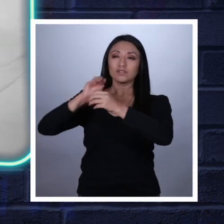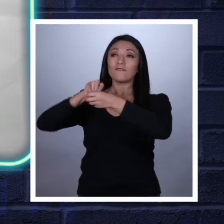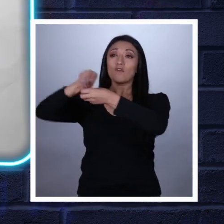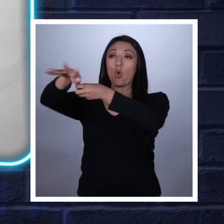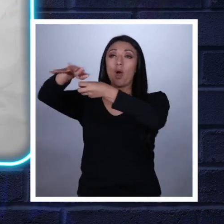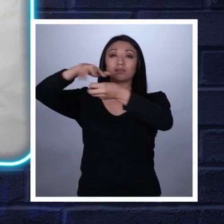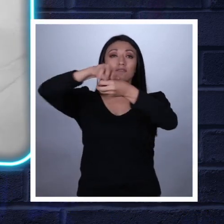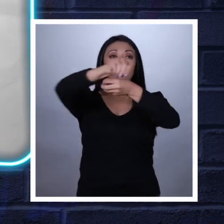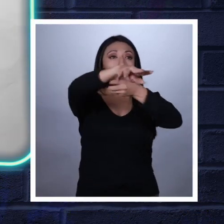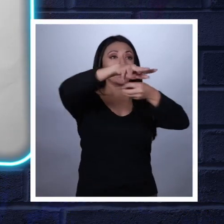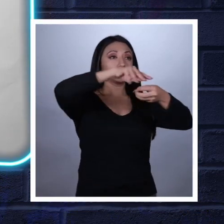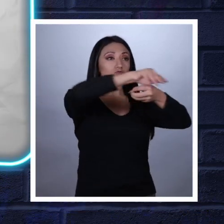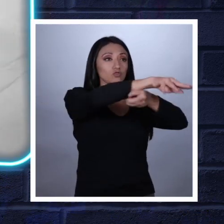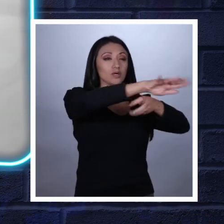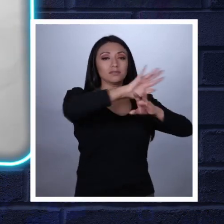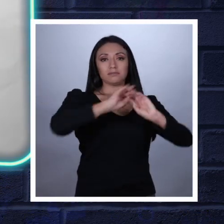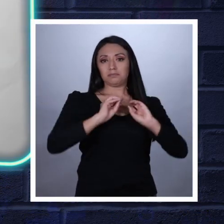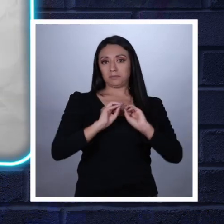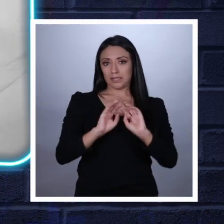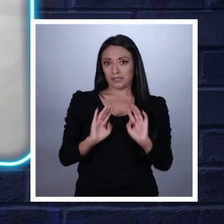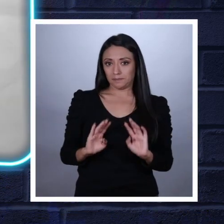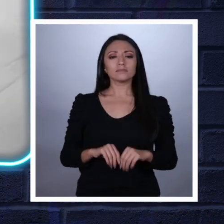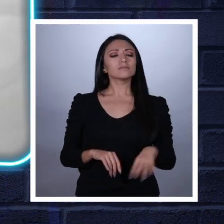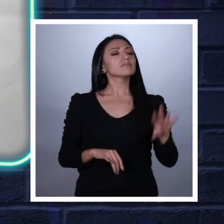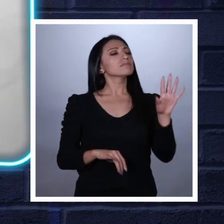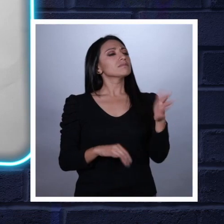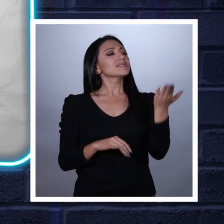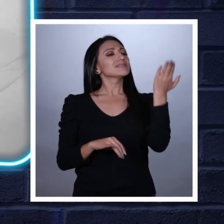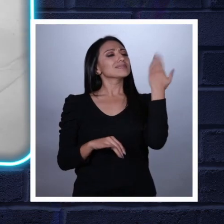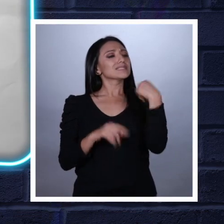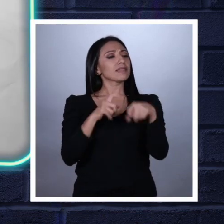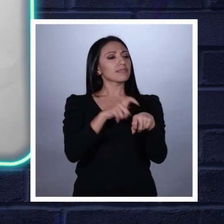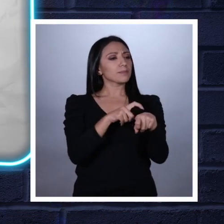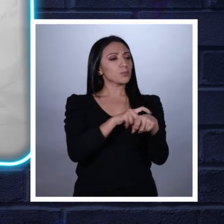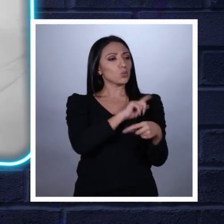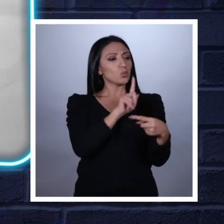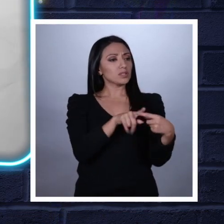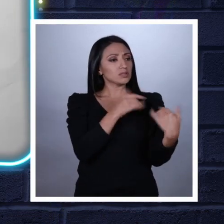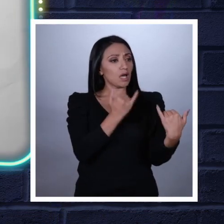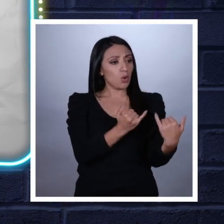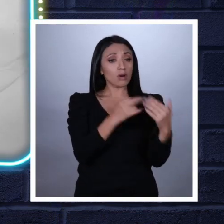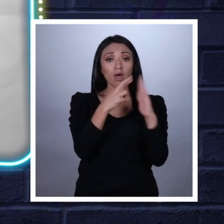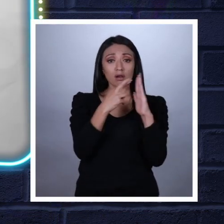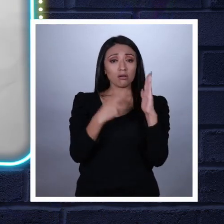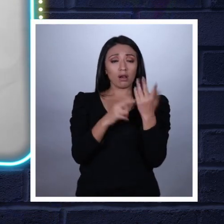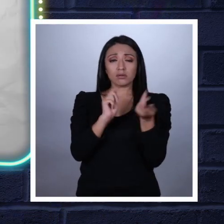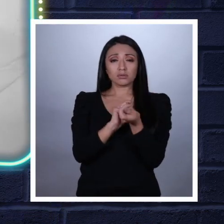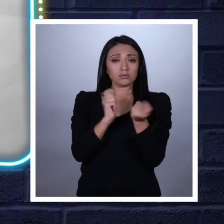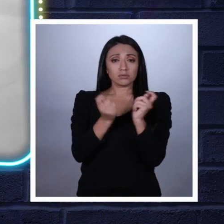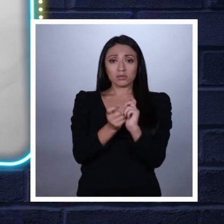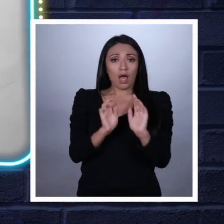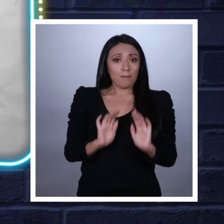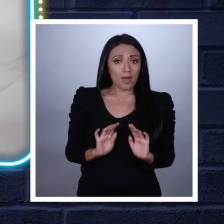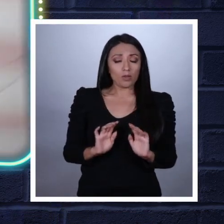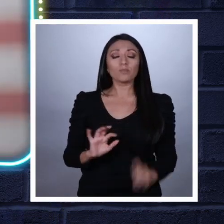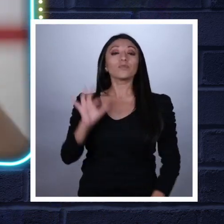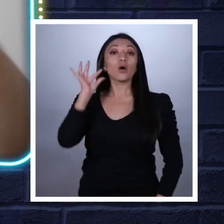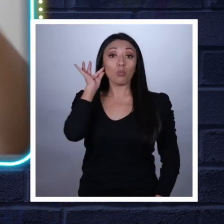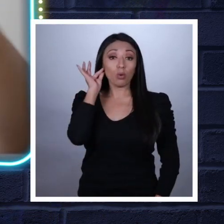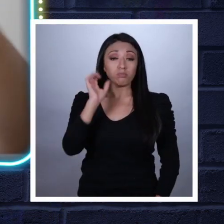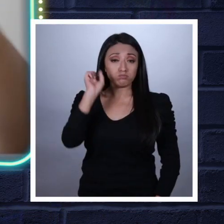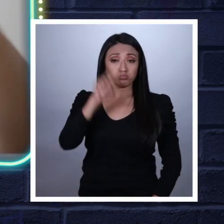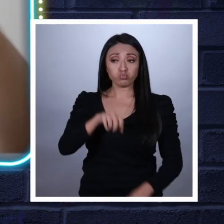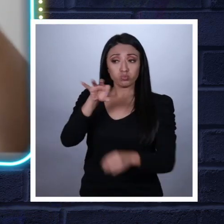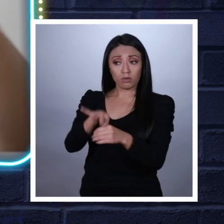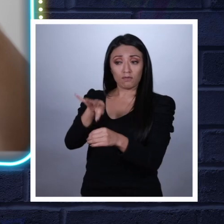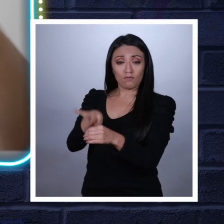otros países de Europa y el mundo occidental. Desde ese tiempo hasta ahora, las reglas han cambiado. Las mujeres